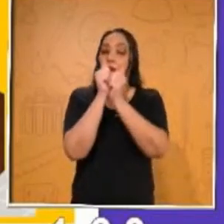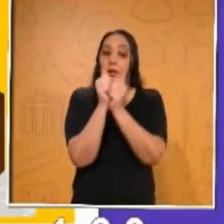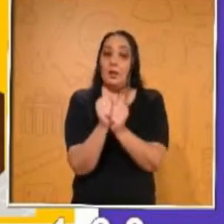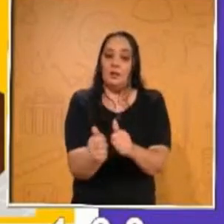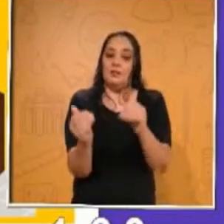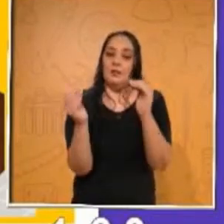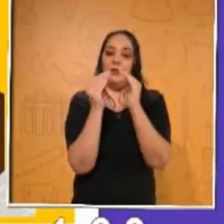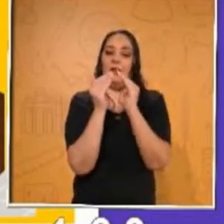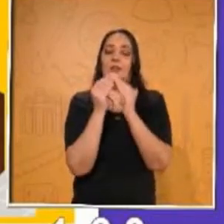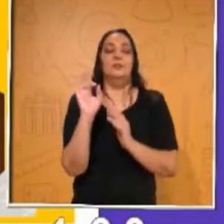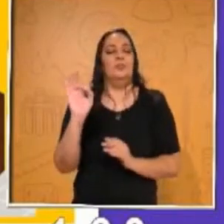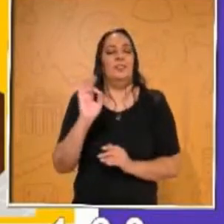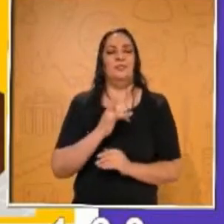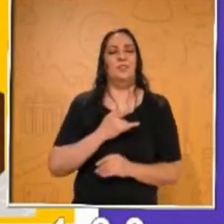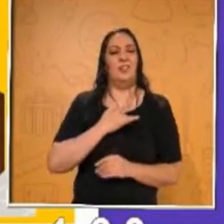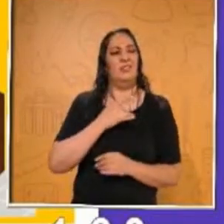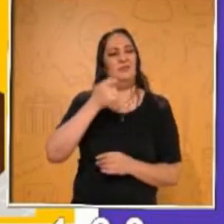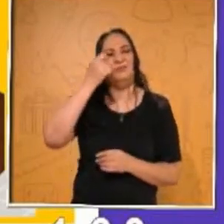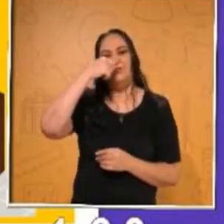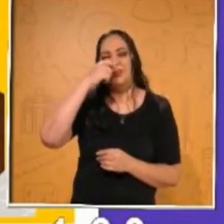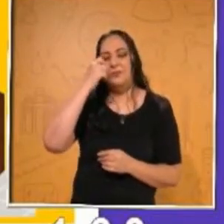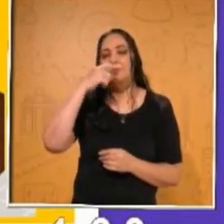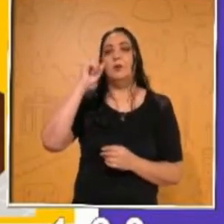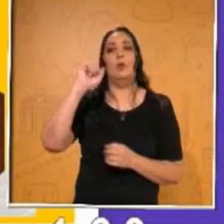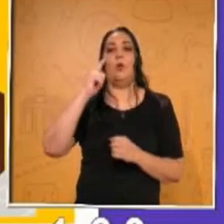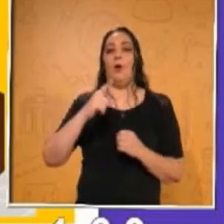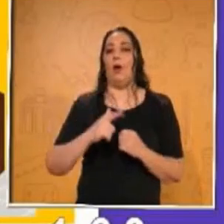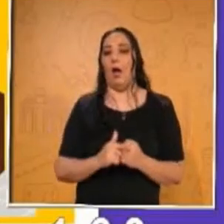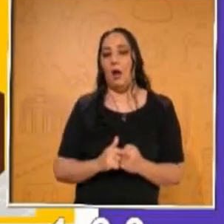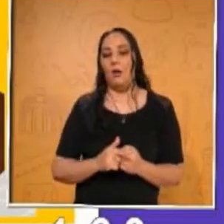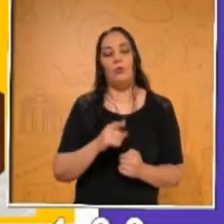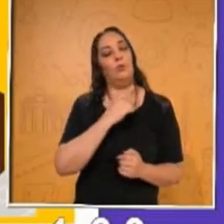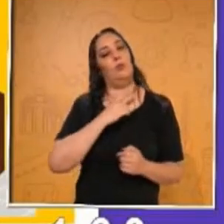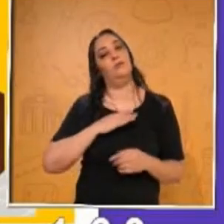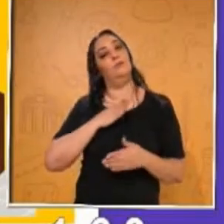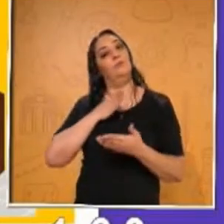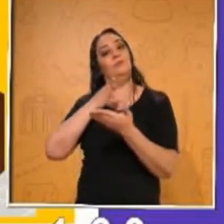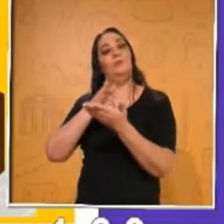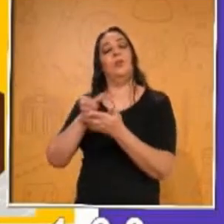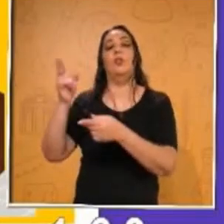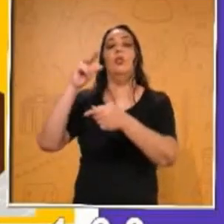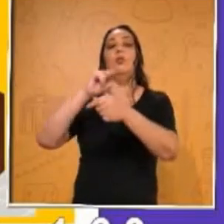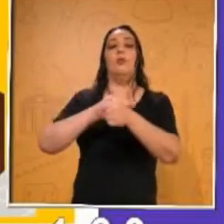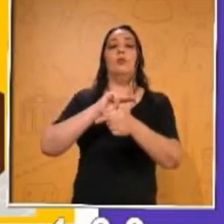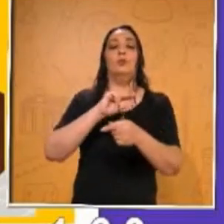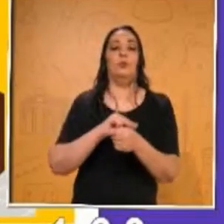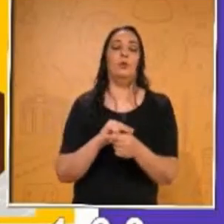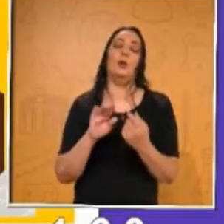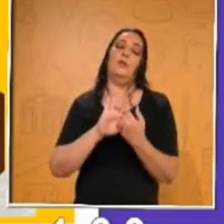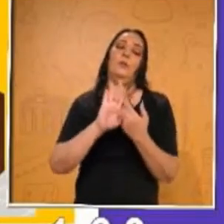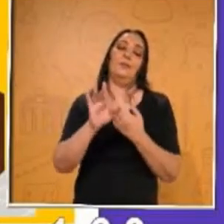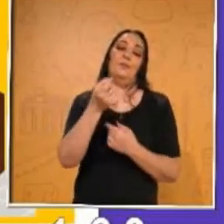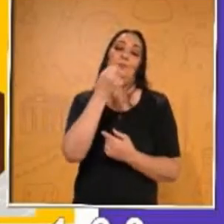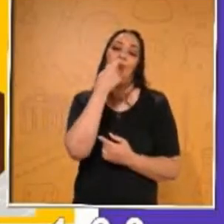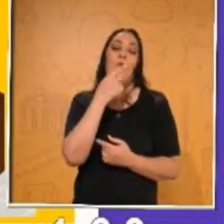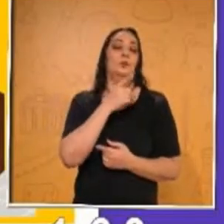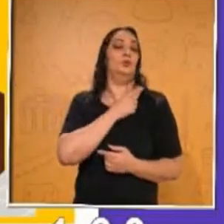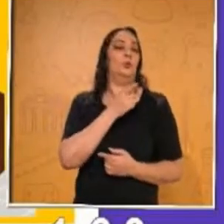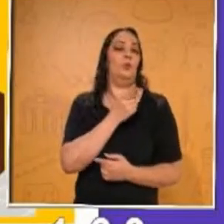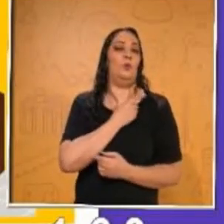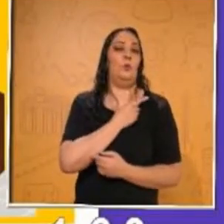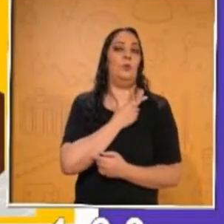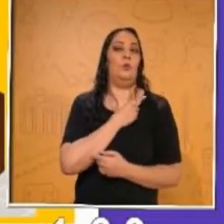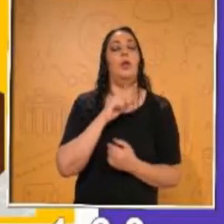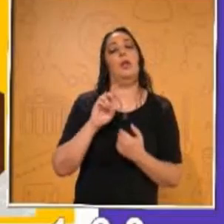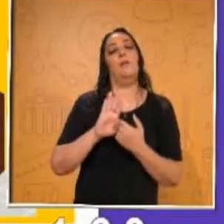caso de tener síntomas de resfriado o gripe, acudir a revisión médica y no automedicarse. Evitar contacto con otras